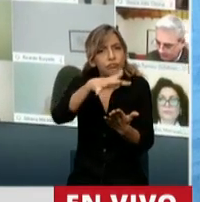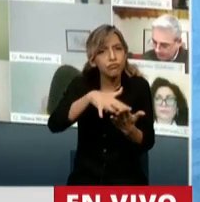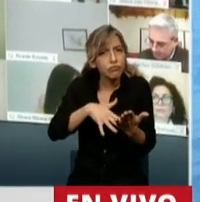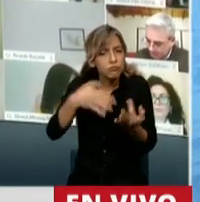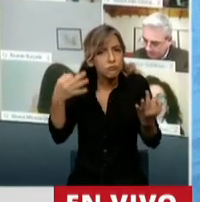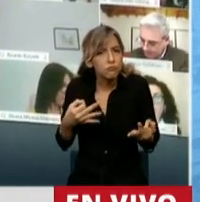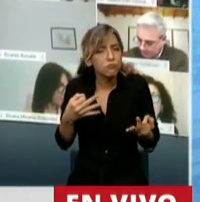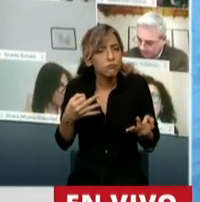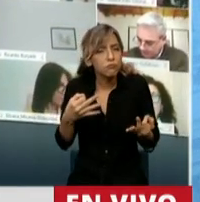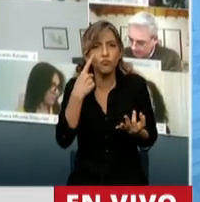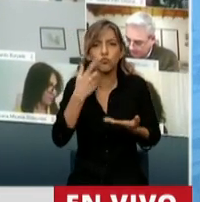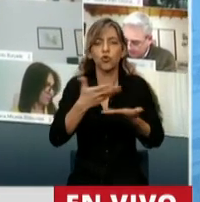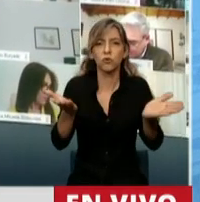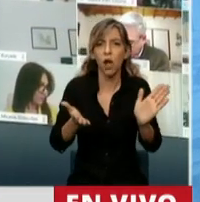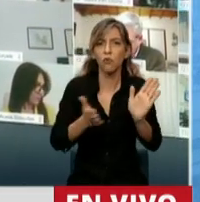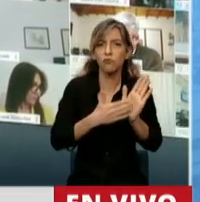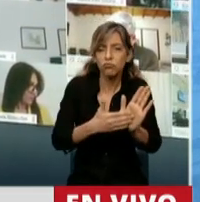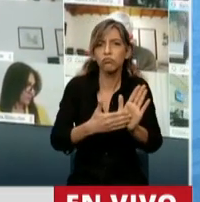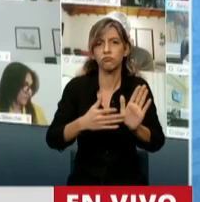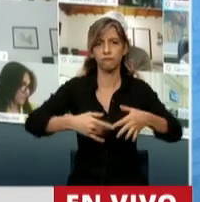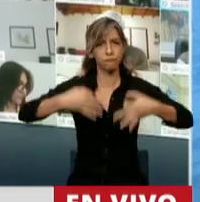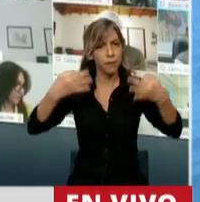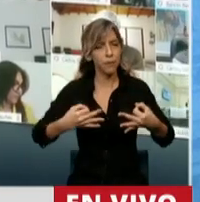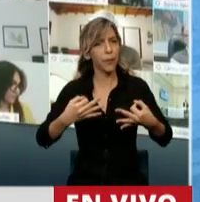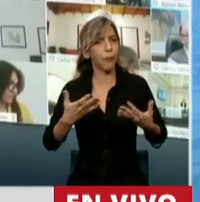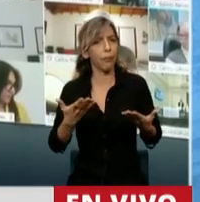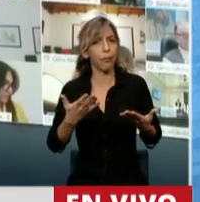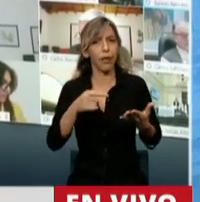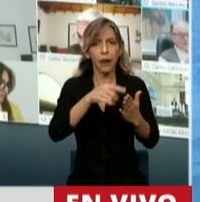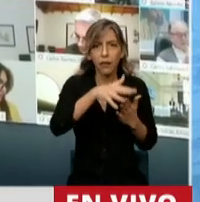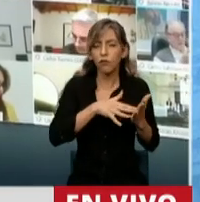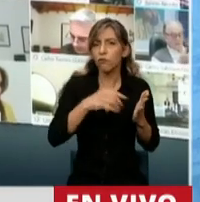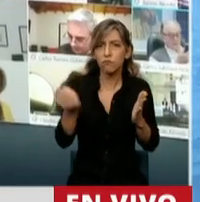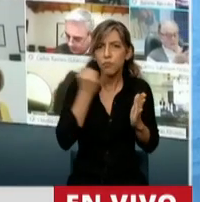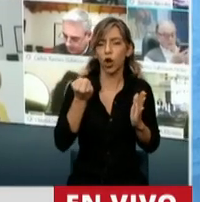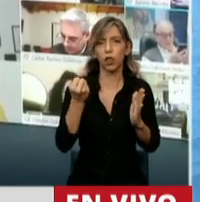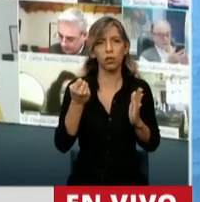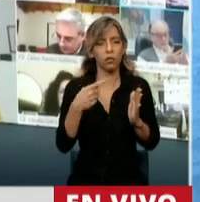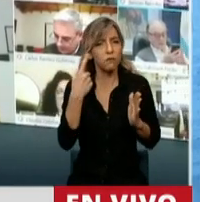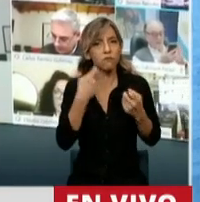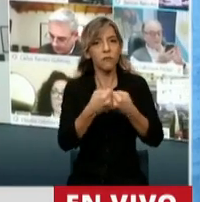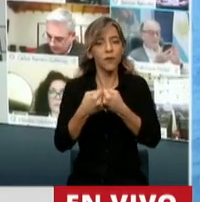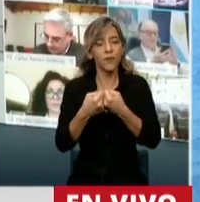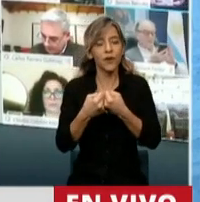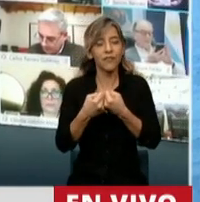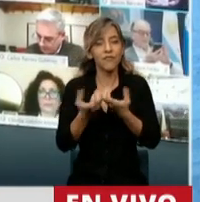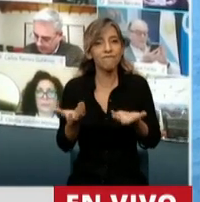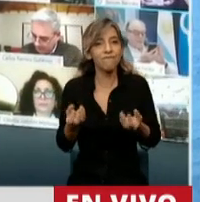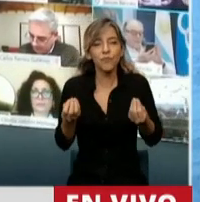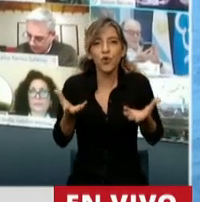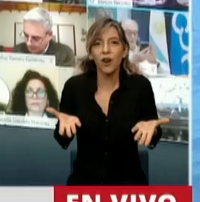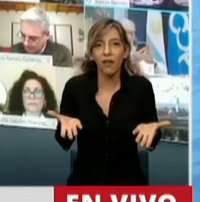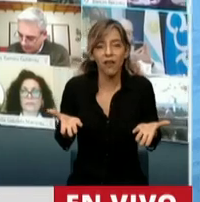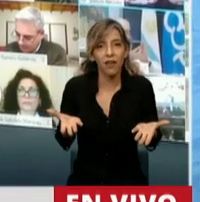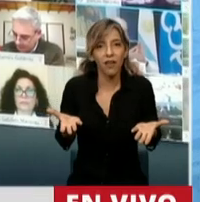inconveniencia ética, la señal que significaba incorporar este caso. ¿Por qué? Si el jefe de